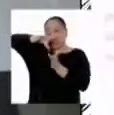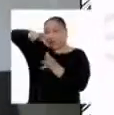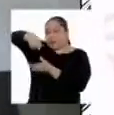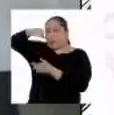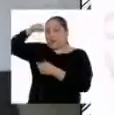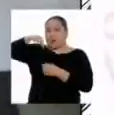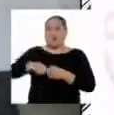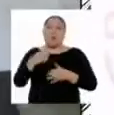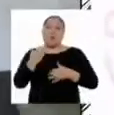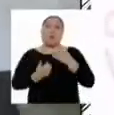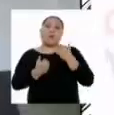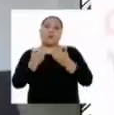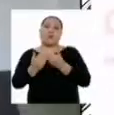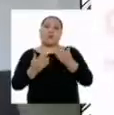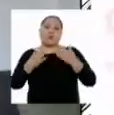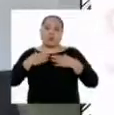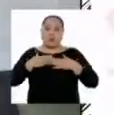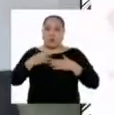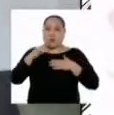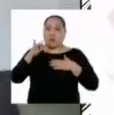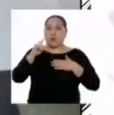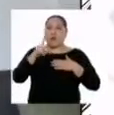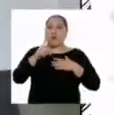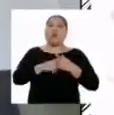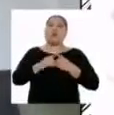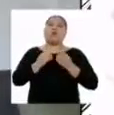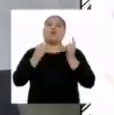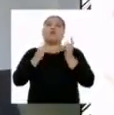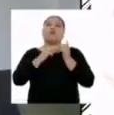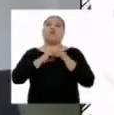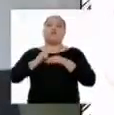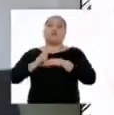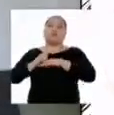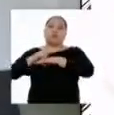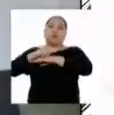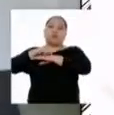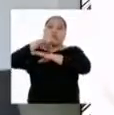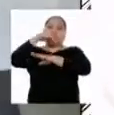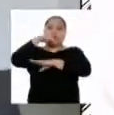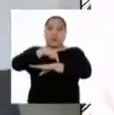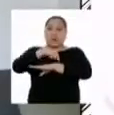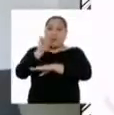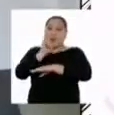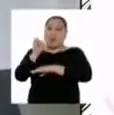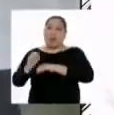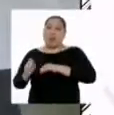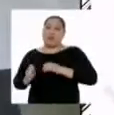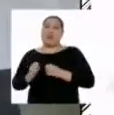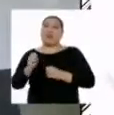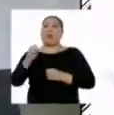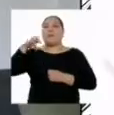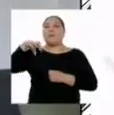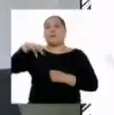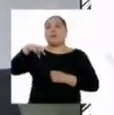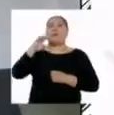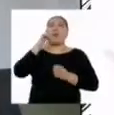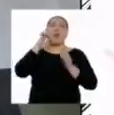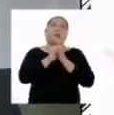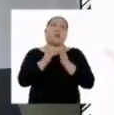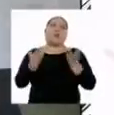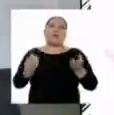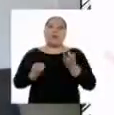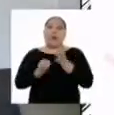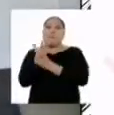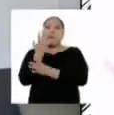mediante un proceso biológico llamado evolución. Es por esto que vemos plantas que resisten las heladas en los